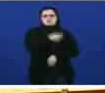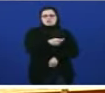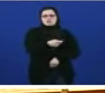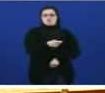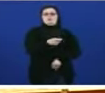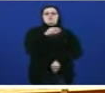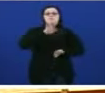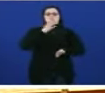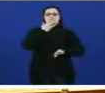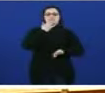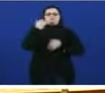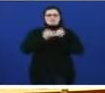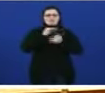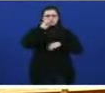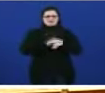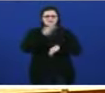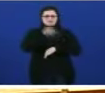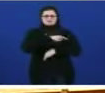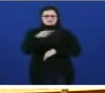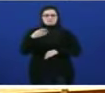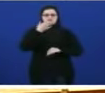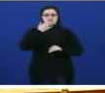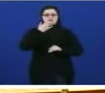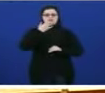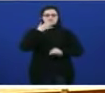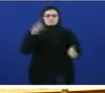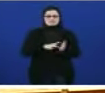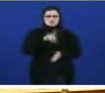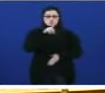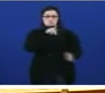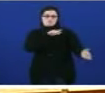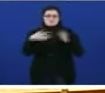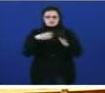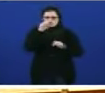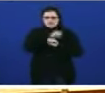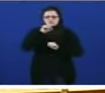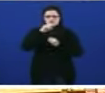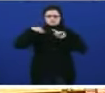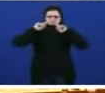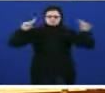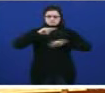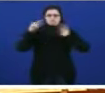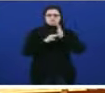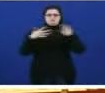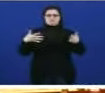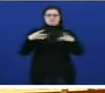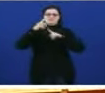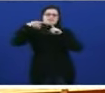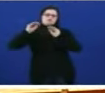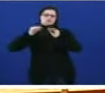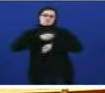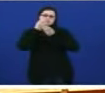Pero se isto é así, señoría, como é que a día 1 de marzo do ano 2010 datos do Instituto Nacional da Seguranza Social,